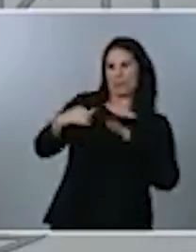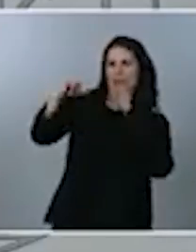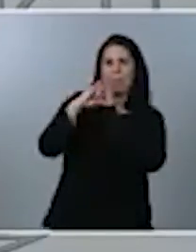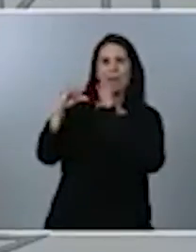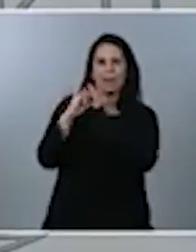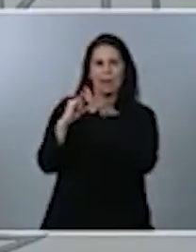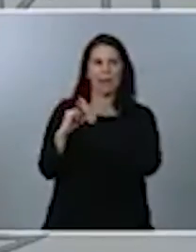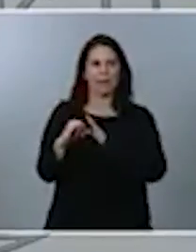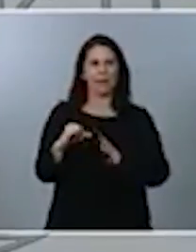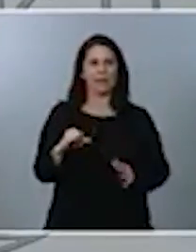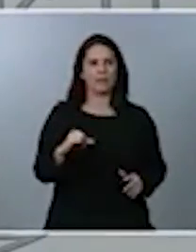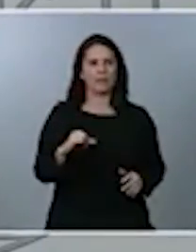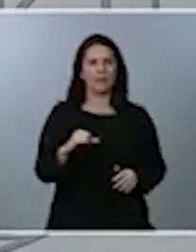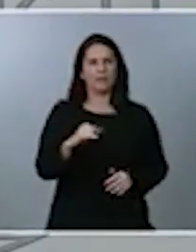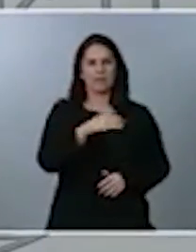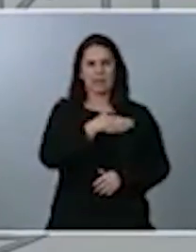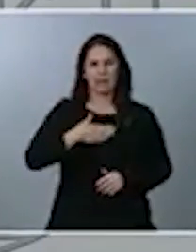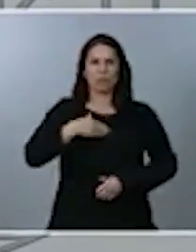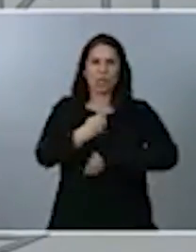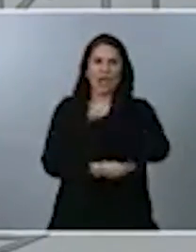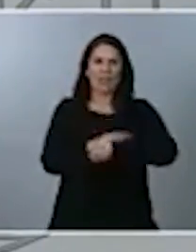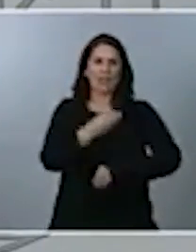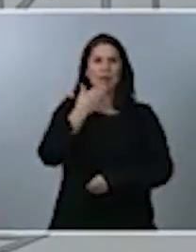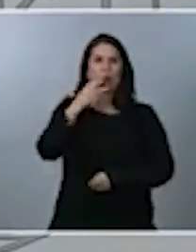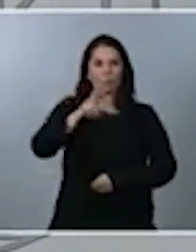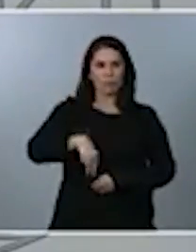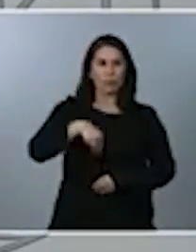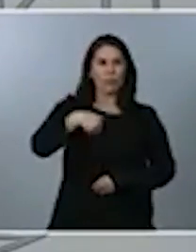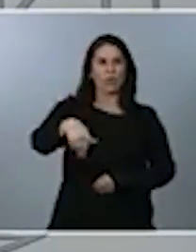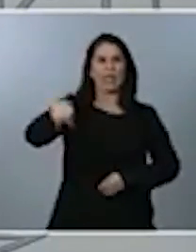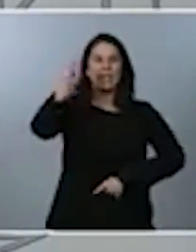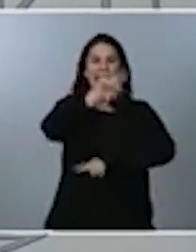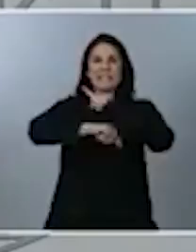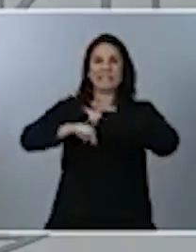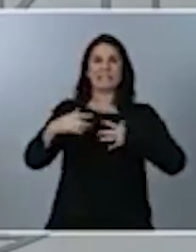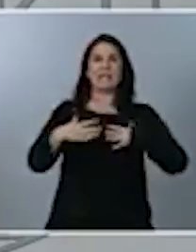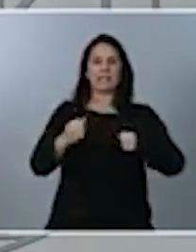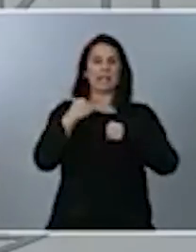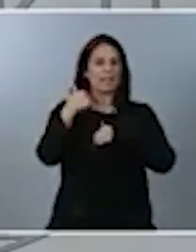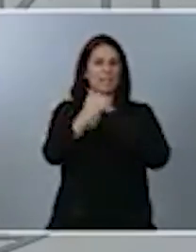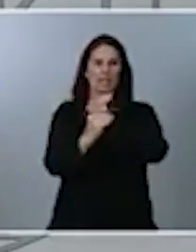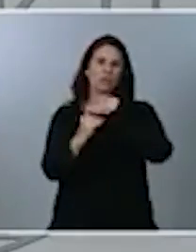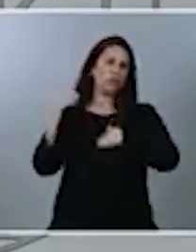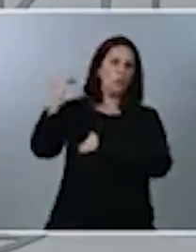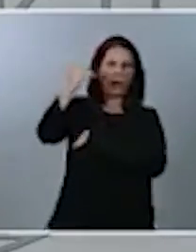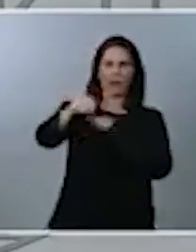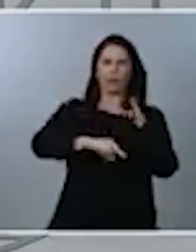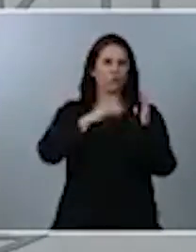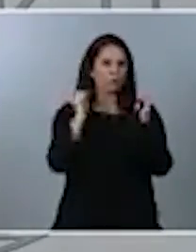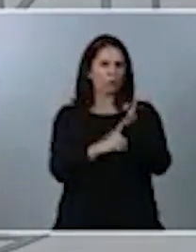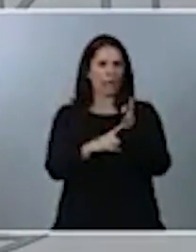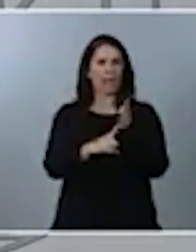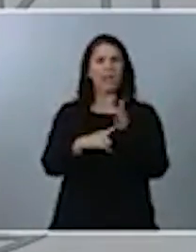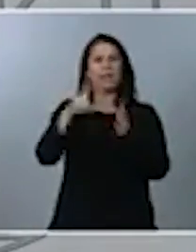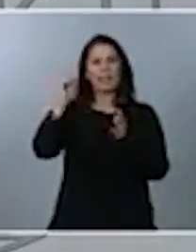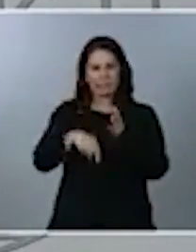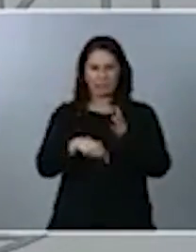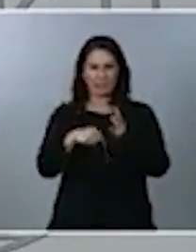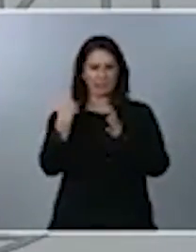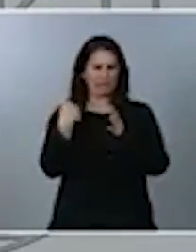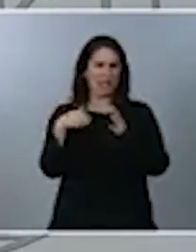trabajaremos, cuando la crisis sanitaria se haya superado de forma total y se haya también recuperado la